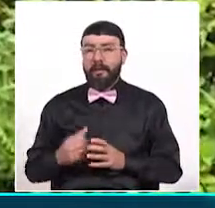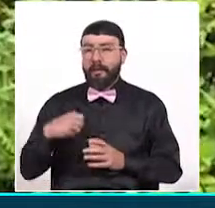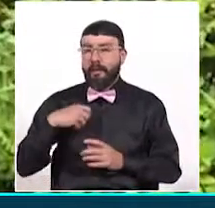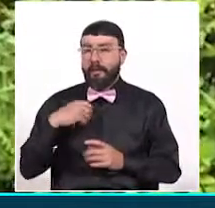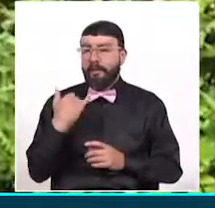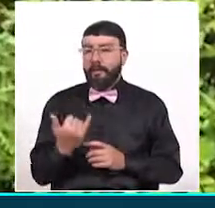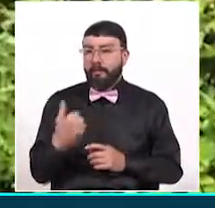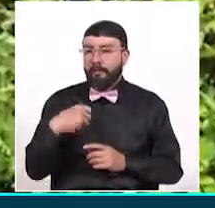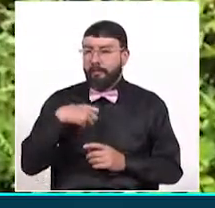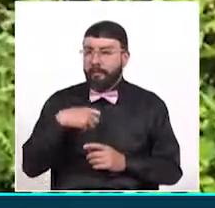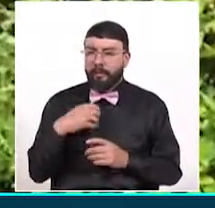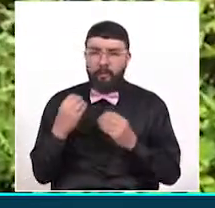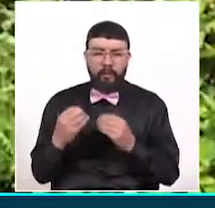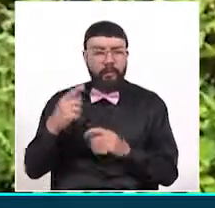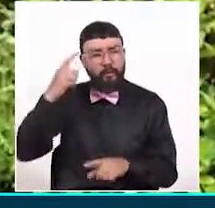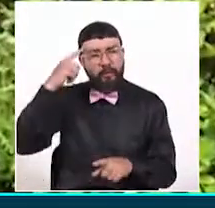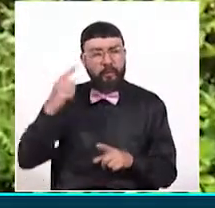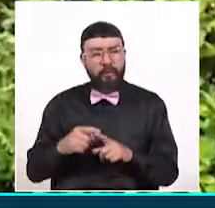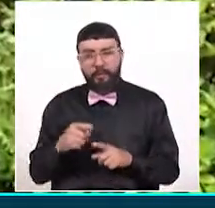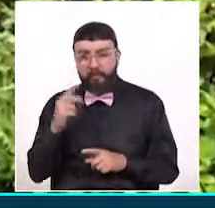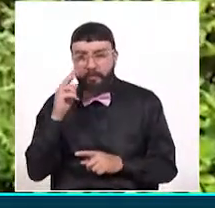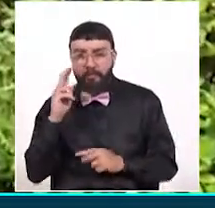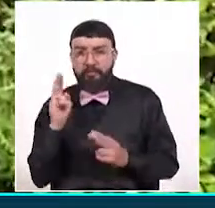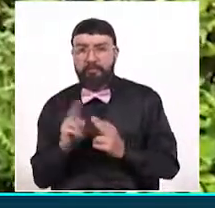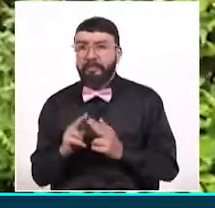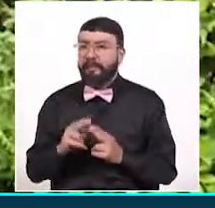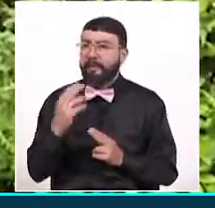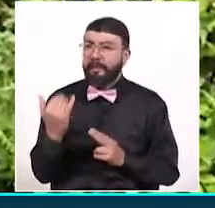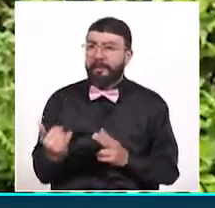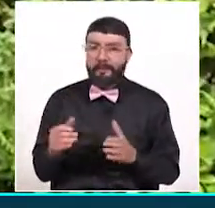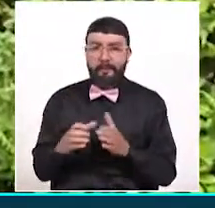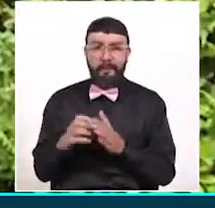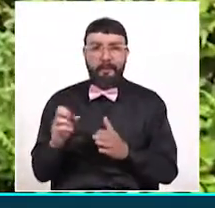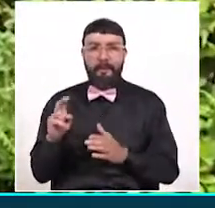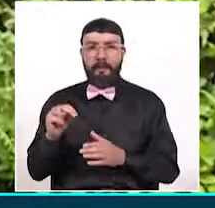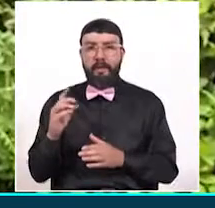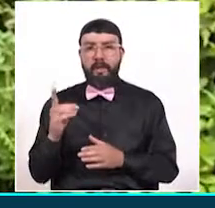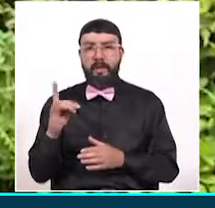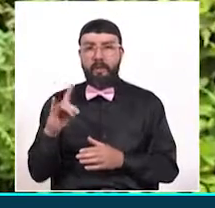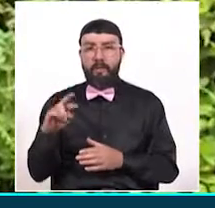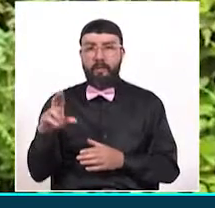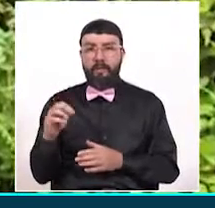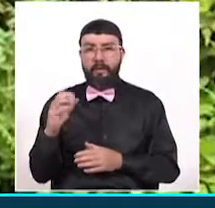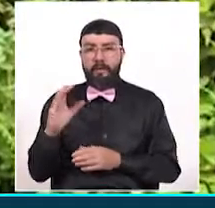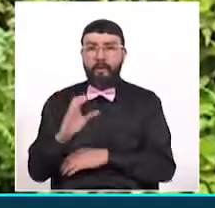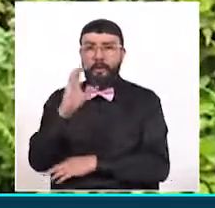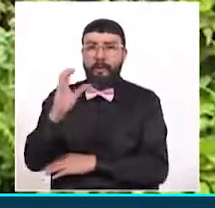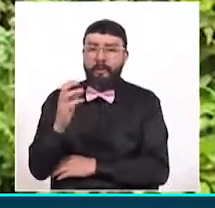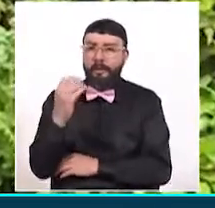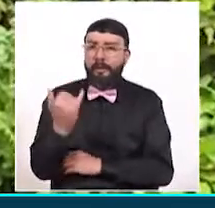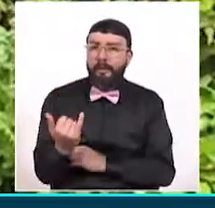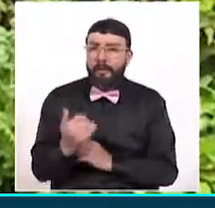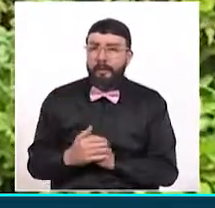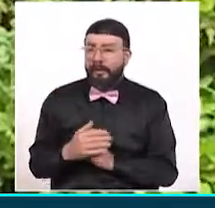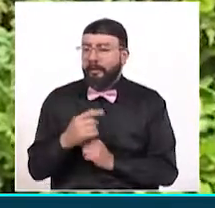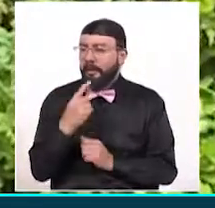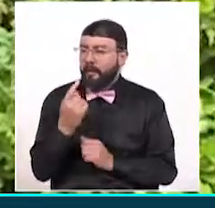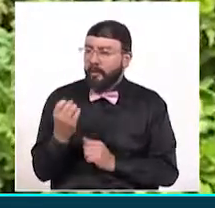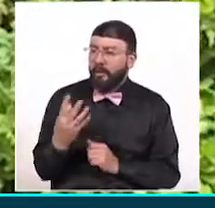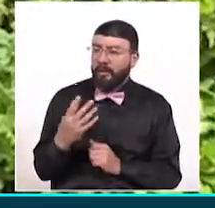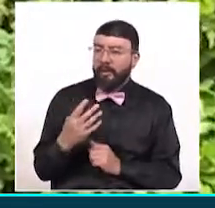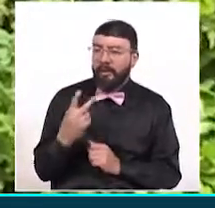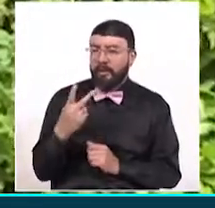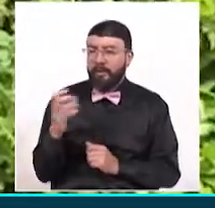futuro. Porque he visto el crecimiento del enduro en Colombia, donde mucha gente, hablo de 200, 300